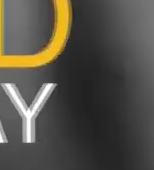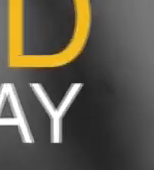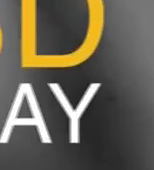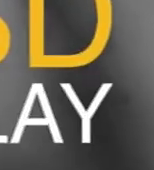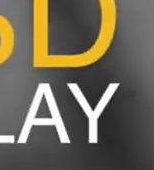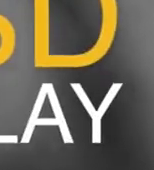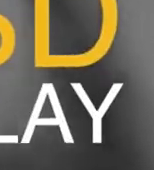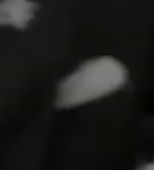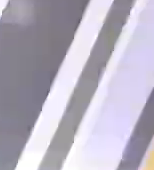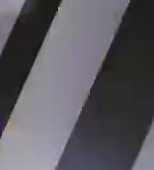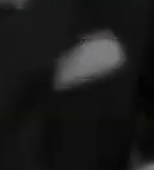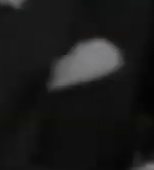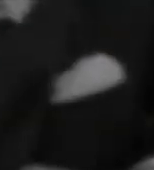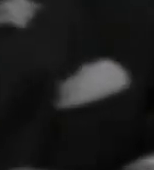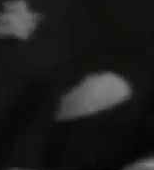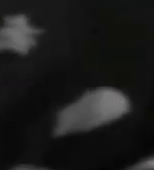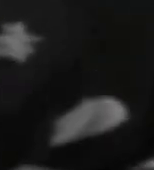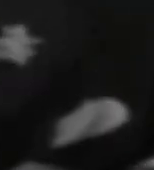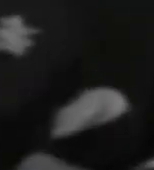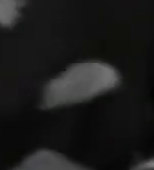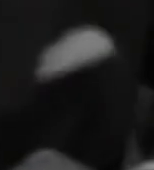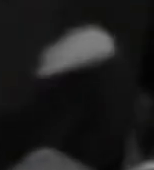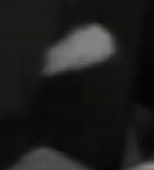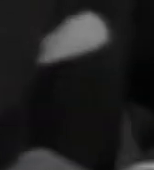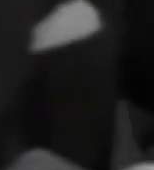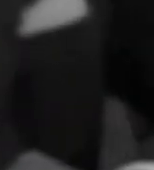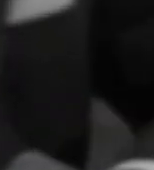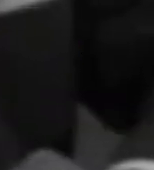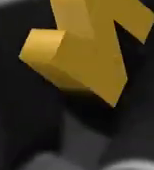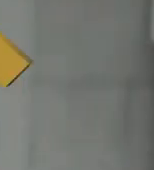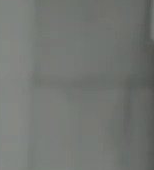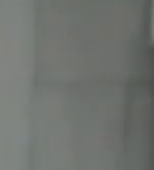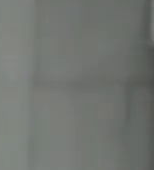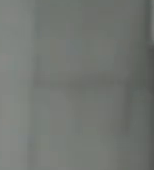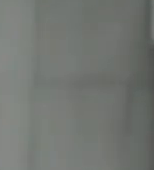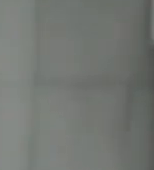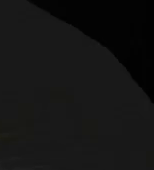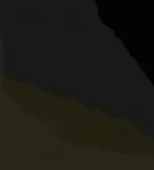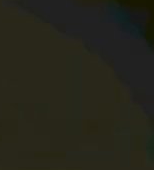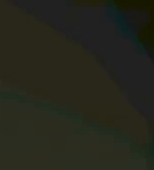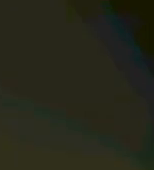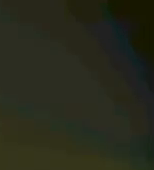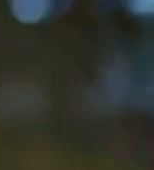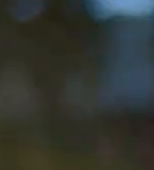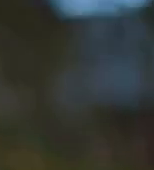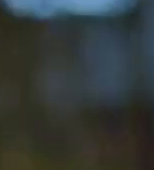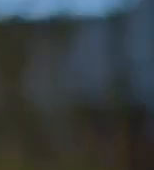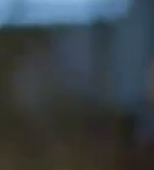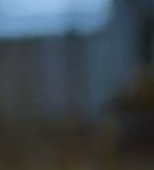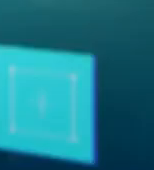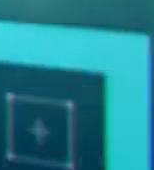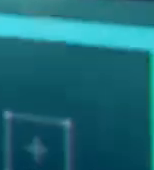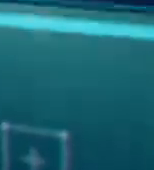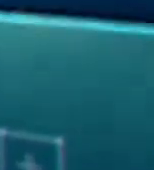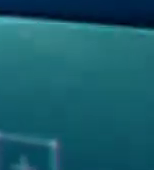Total Play. ¡Claro! Como que eso es música. Por MX Nuestro Cine.